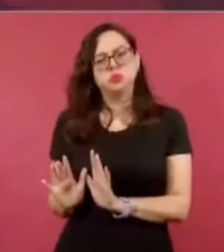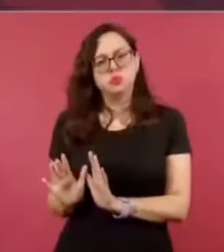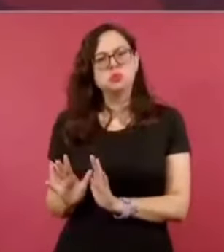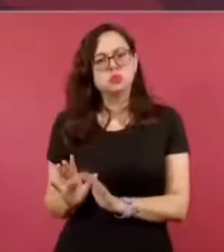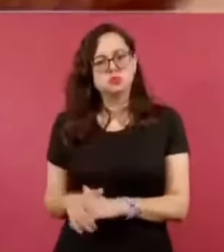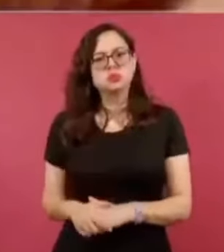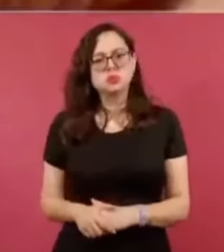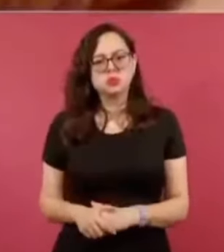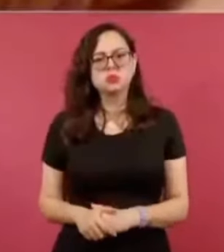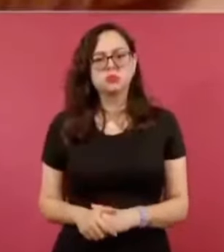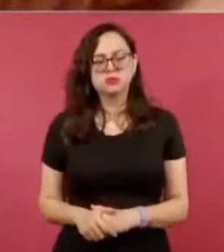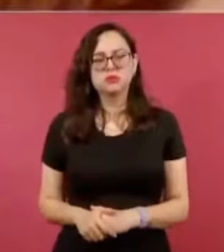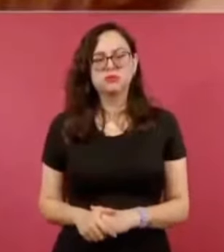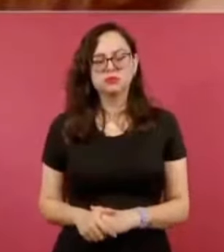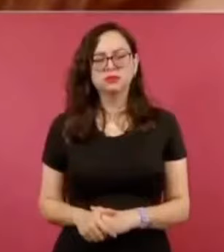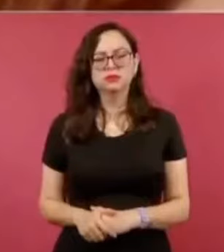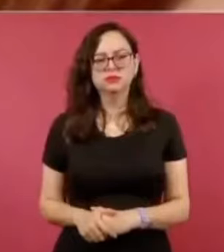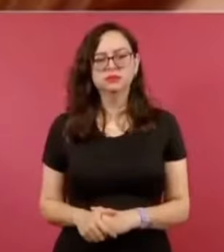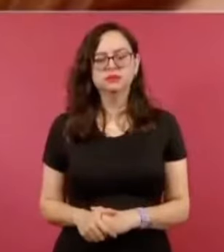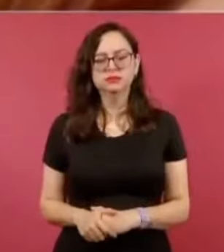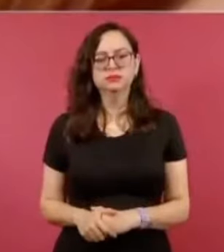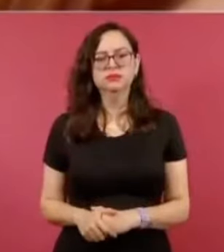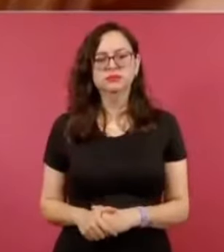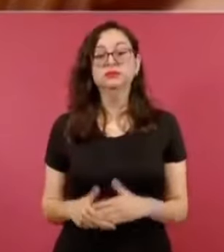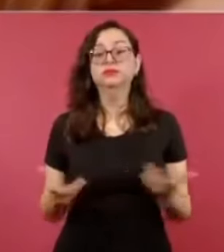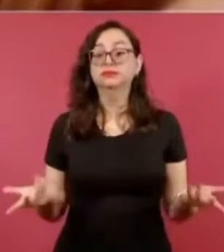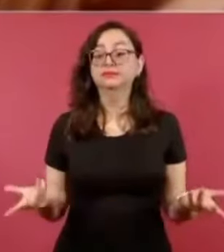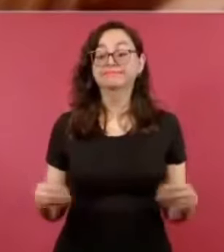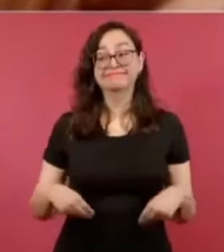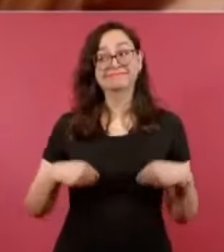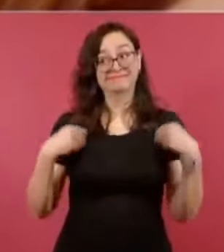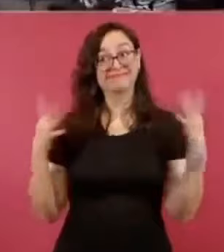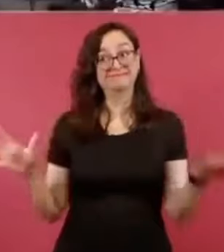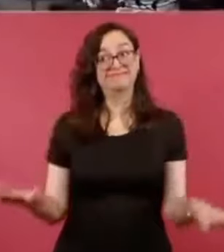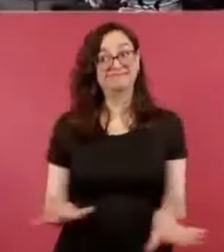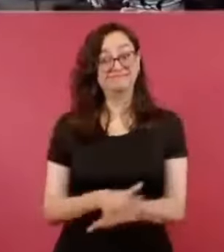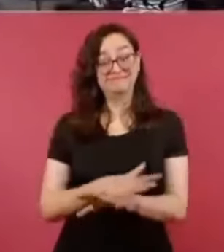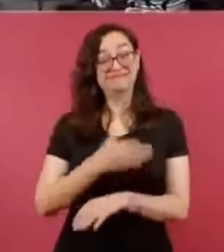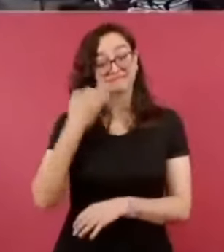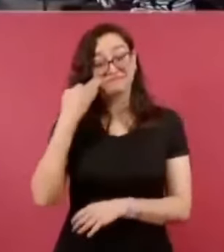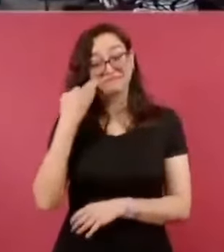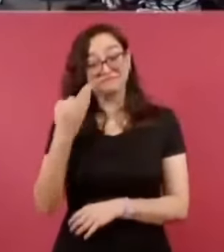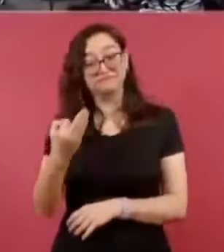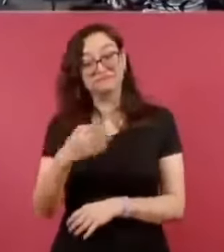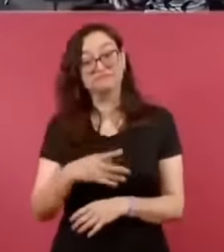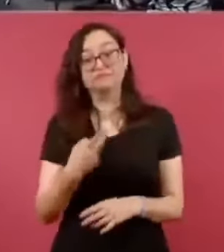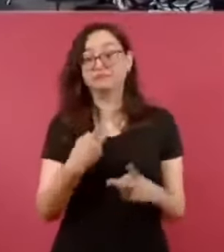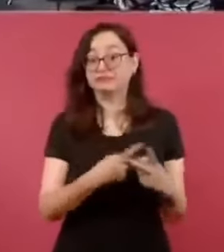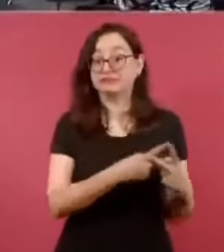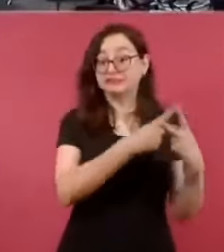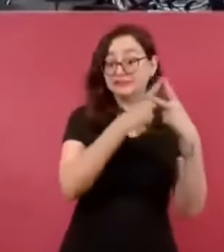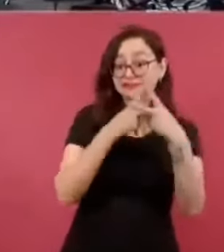Fíjense lo que son las cosas, las vueltas que da la vida, pero Televisa